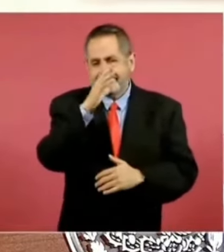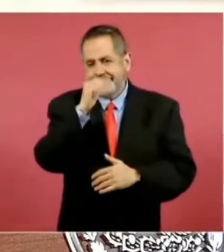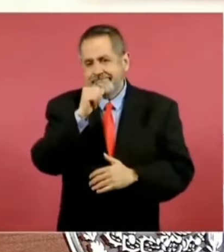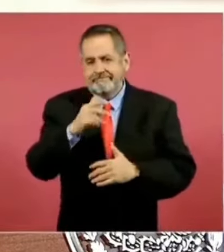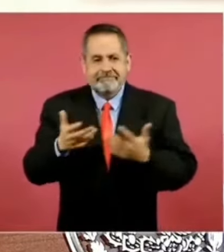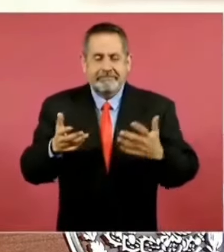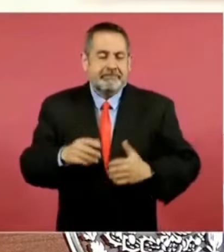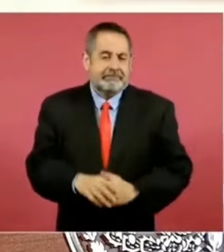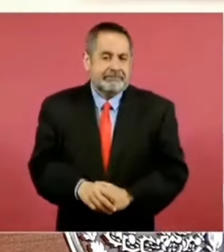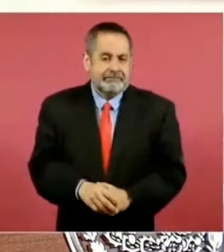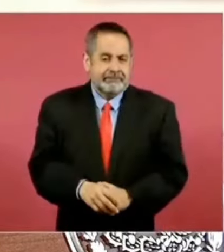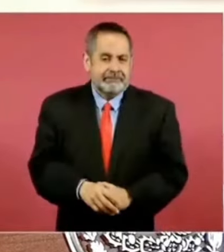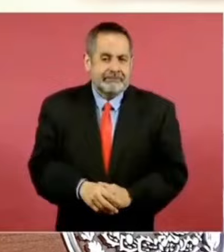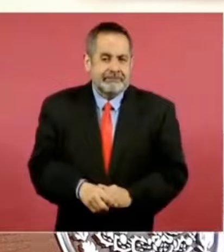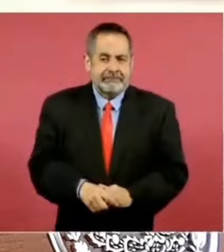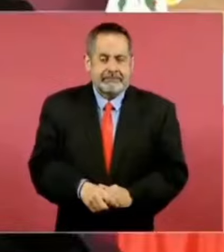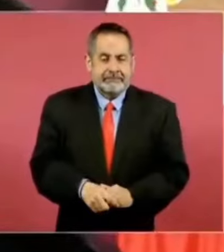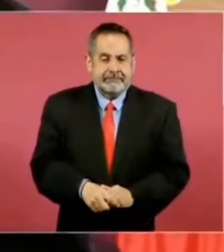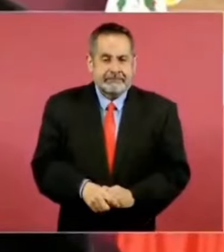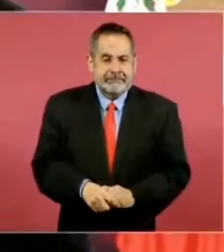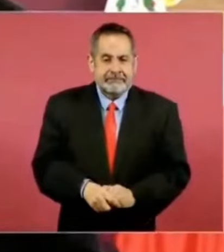hay que salir, y este,